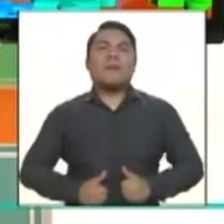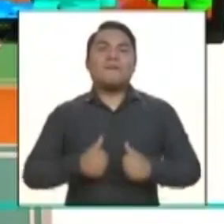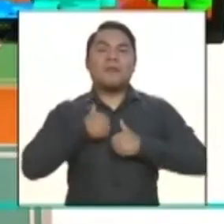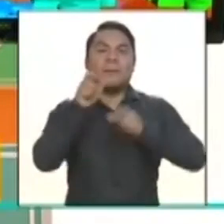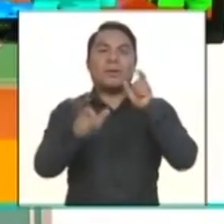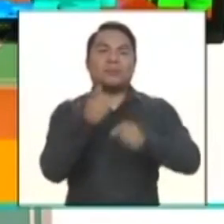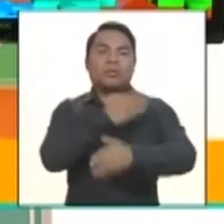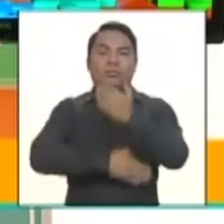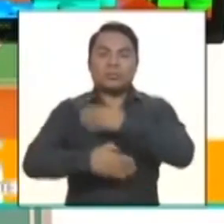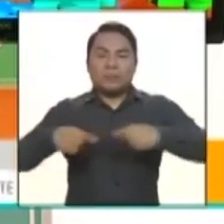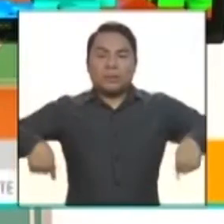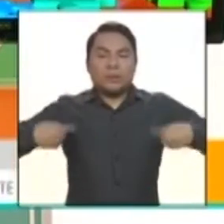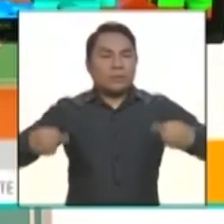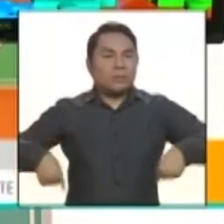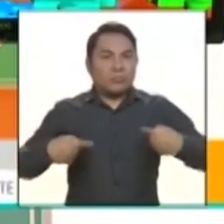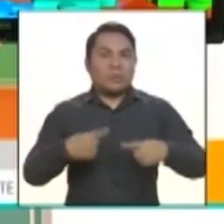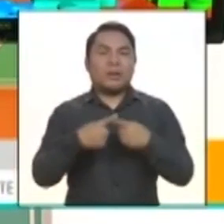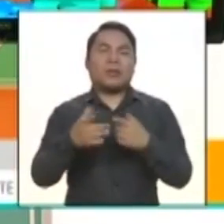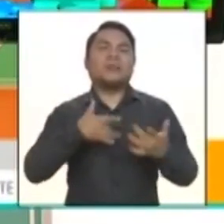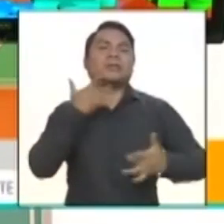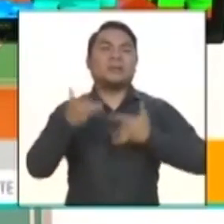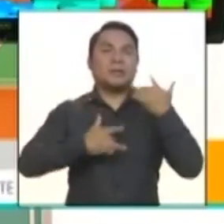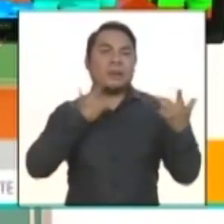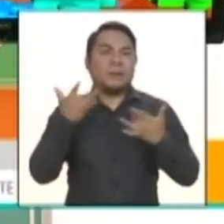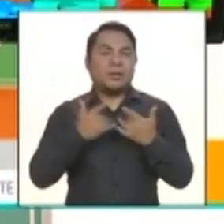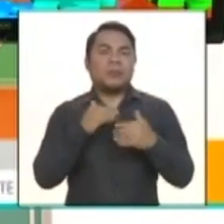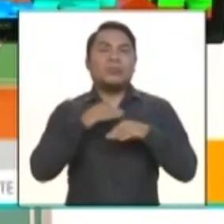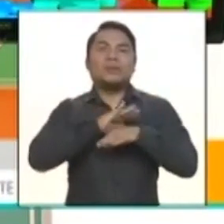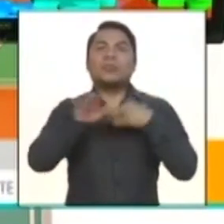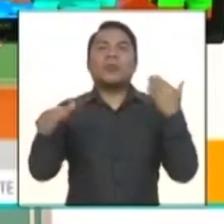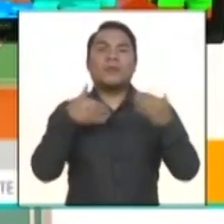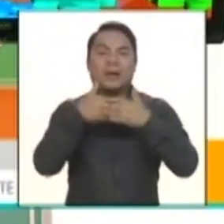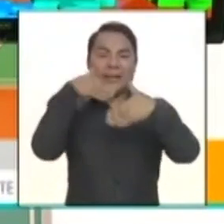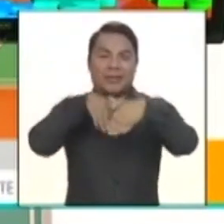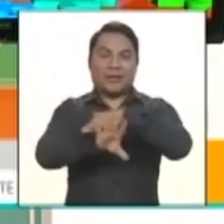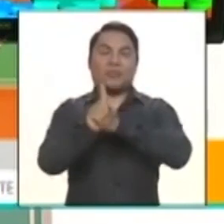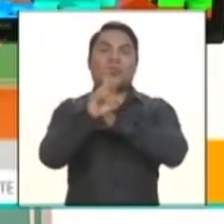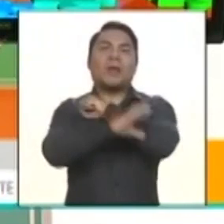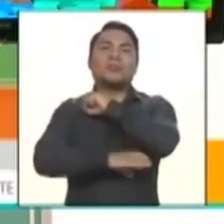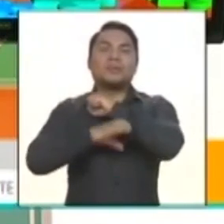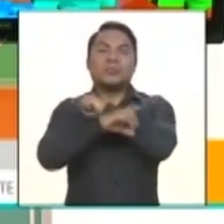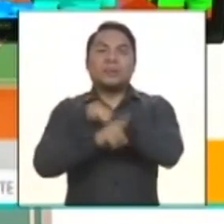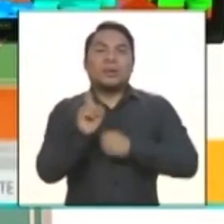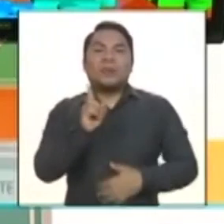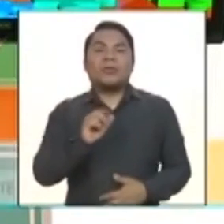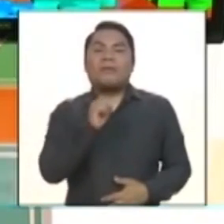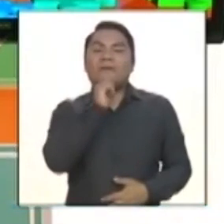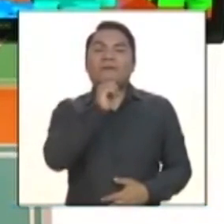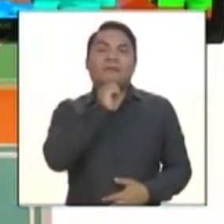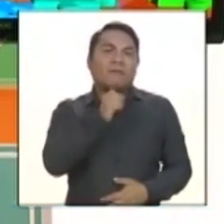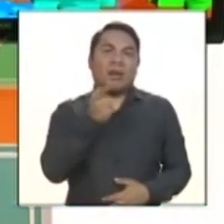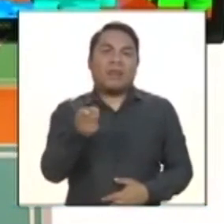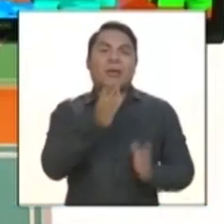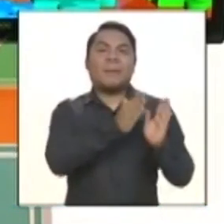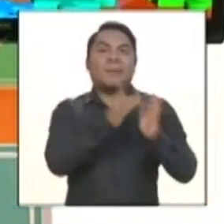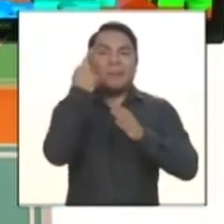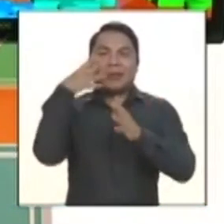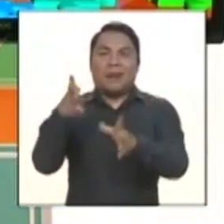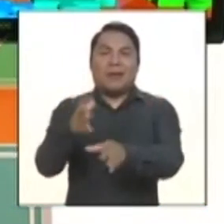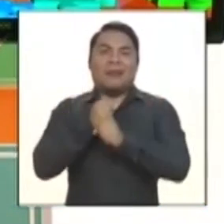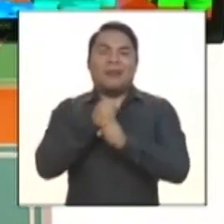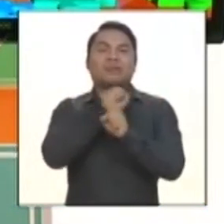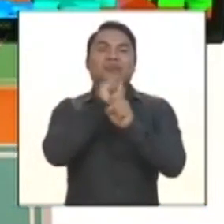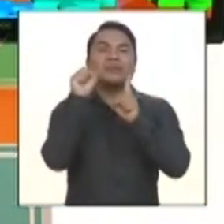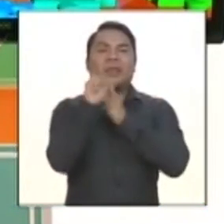de esa vorágine de emociones, sentimientos y sobre todo estando dentro de una ciudad que no estaba preparada para acogerlo, para recibirlo,